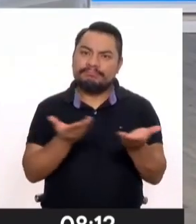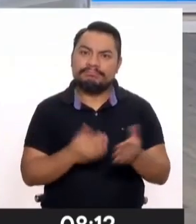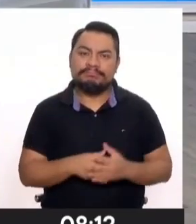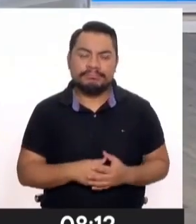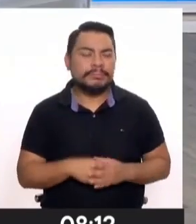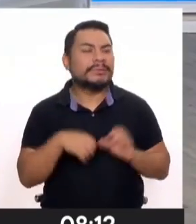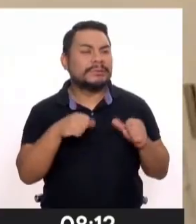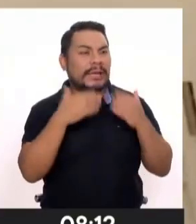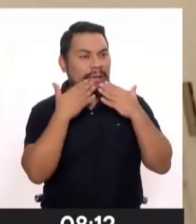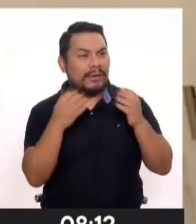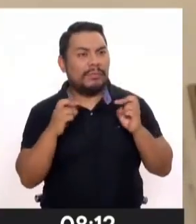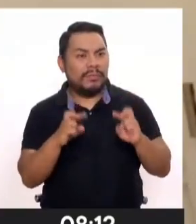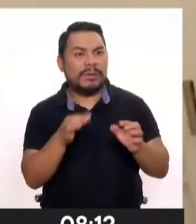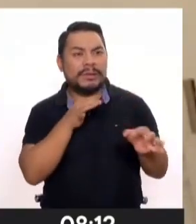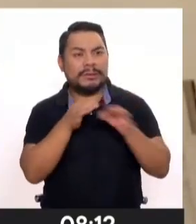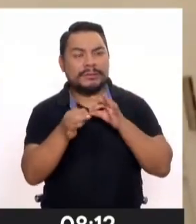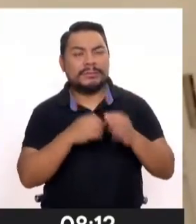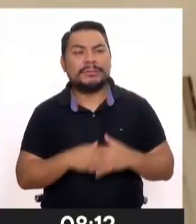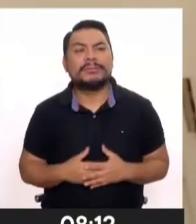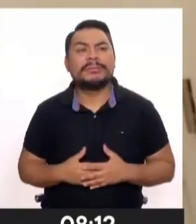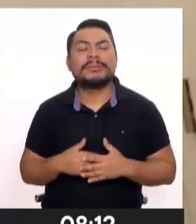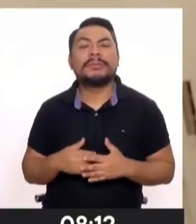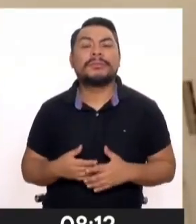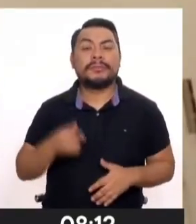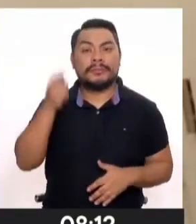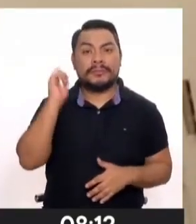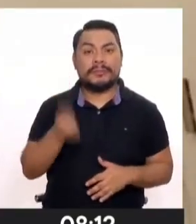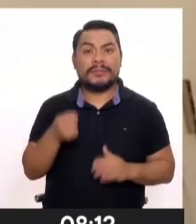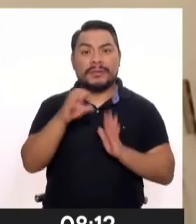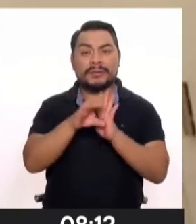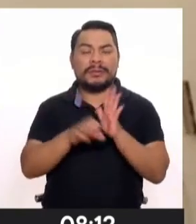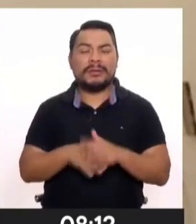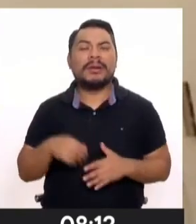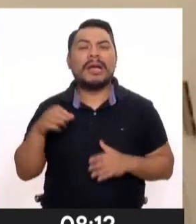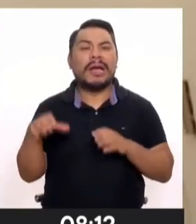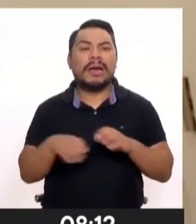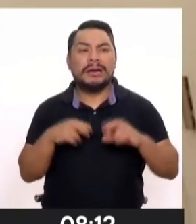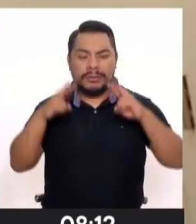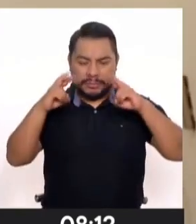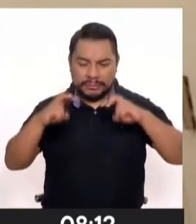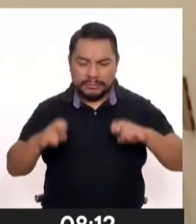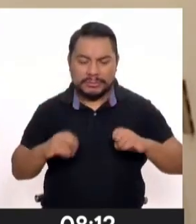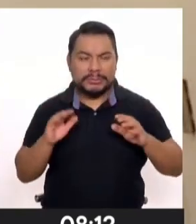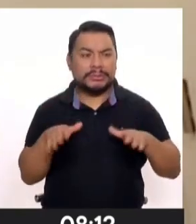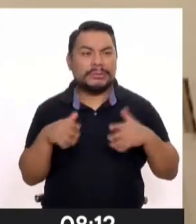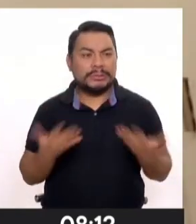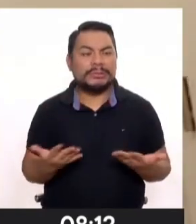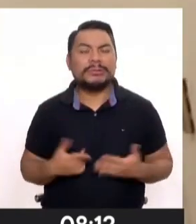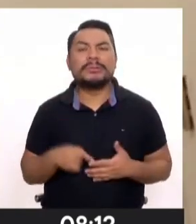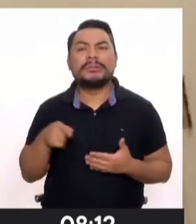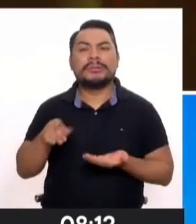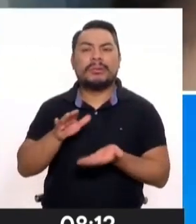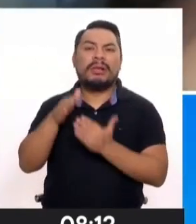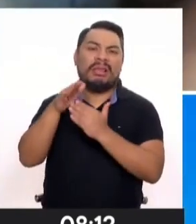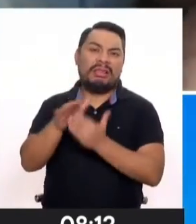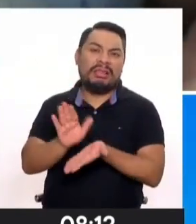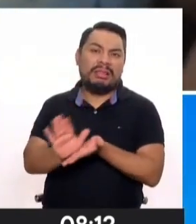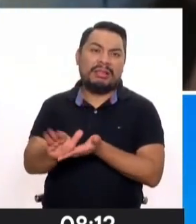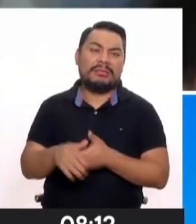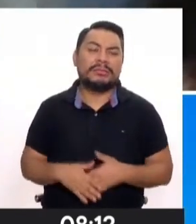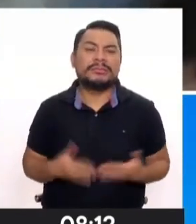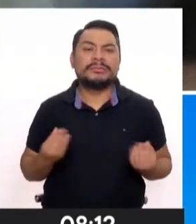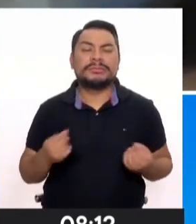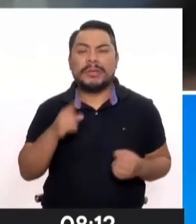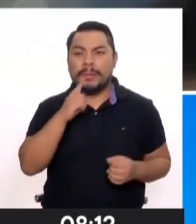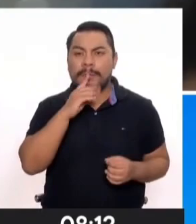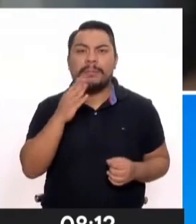muchas gracias por la oportunidad de explicar que el Tribunal lo que ha hecho es analizar que existe una discriminación en perjuicio de los